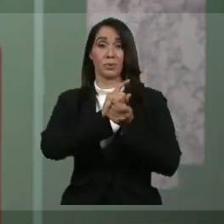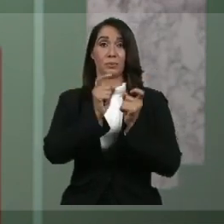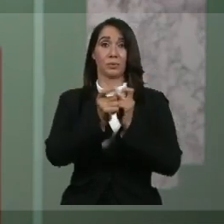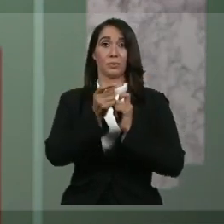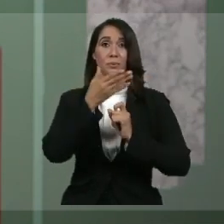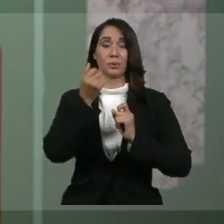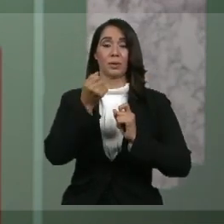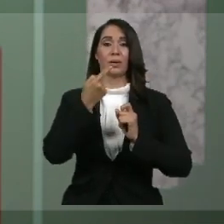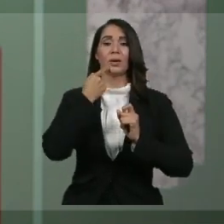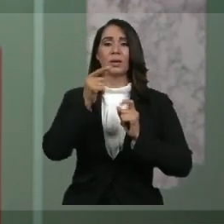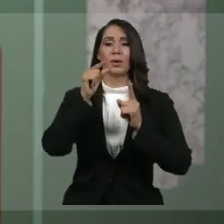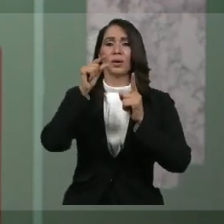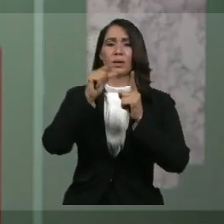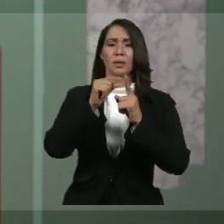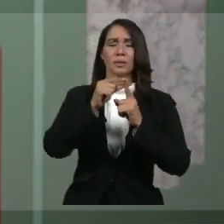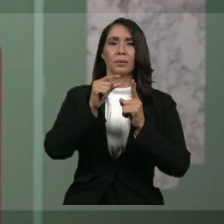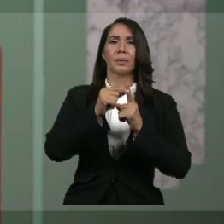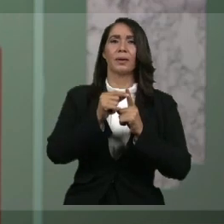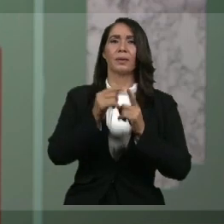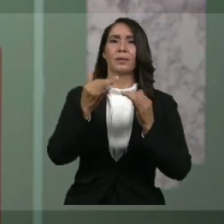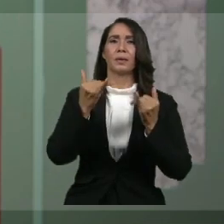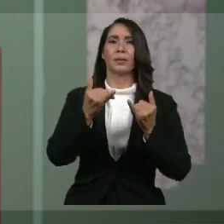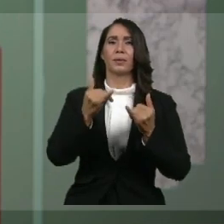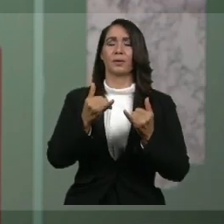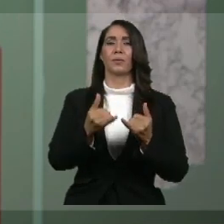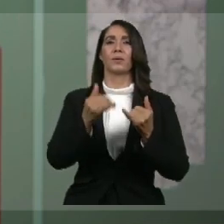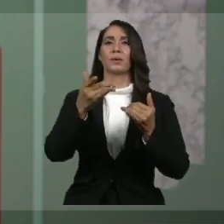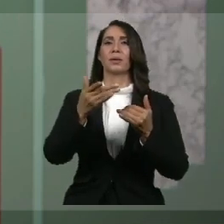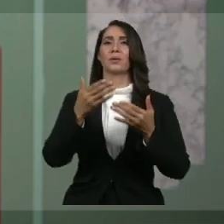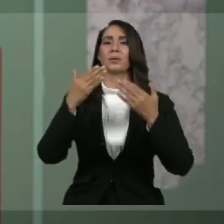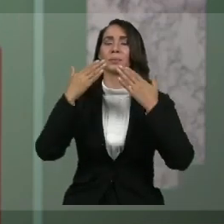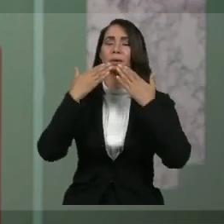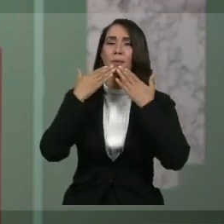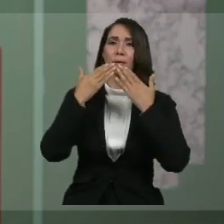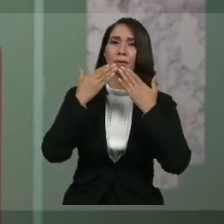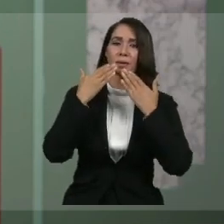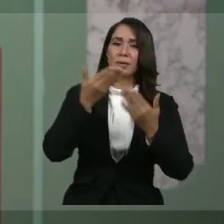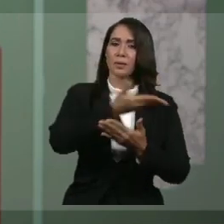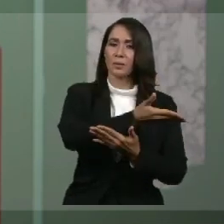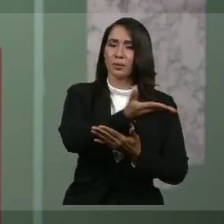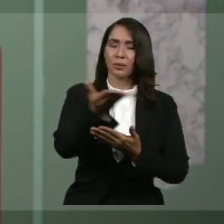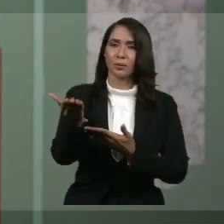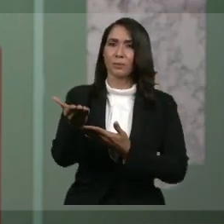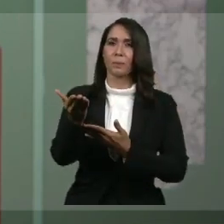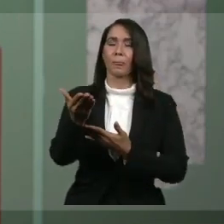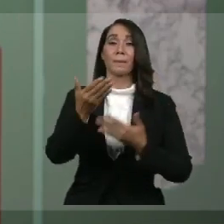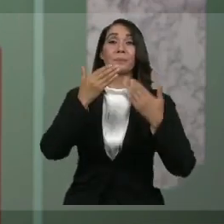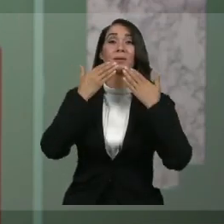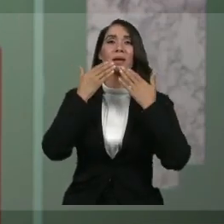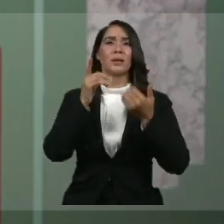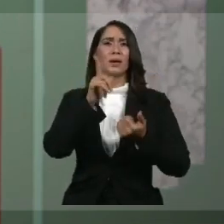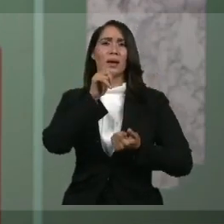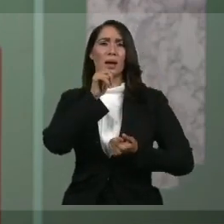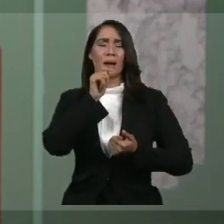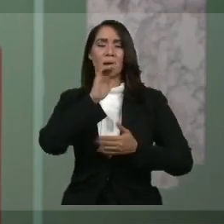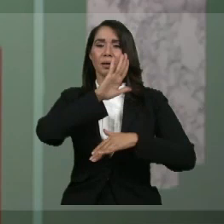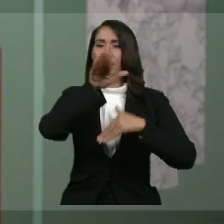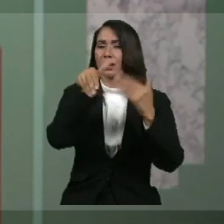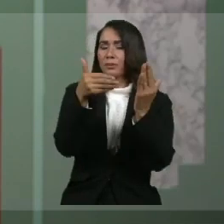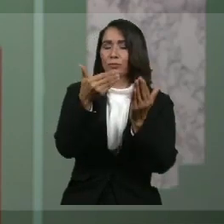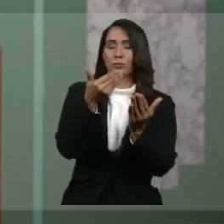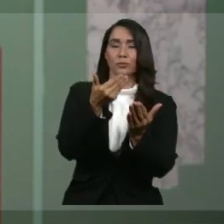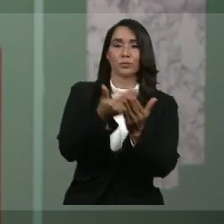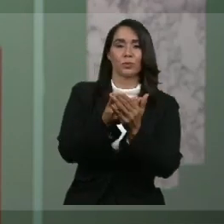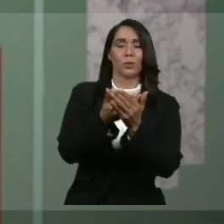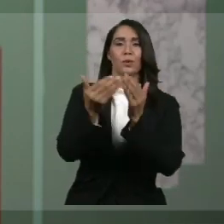quiero que estas palabras de hoy sean también palabras de agradecimiento. Agradecimiento a todas aquellas organizaciones